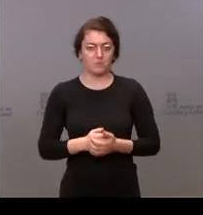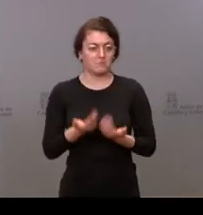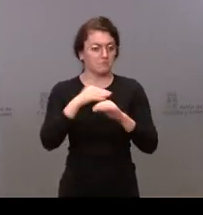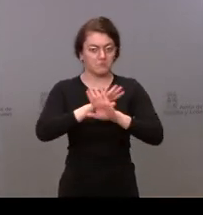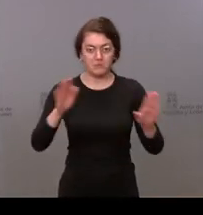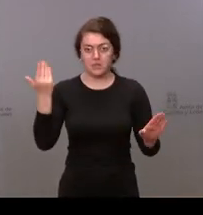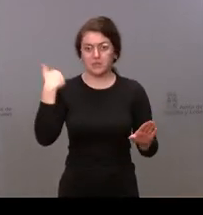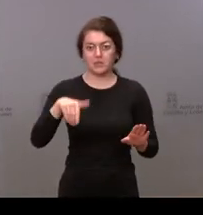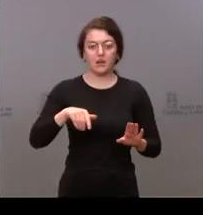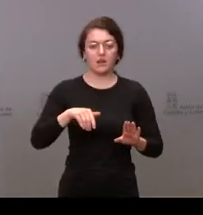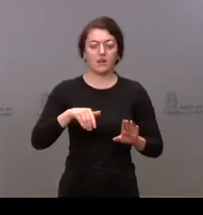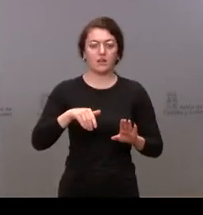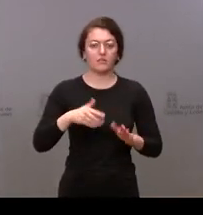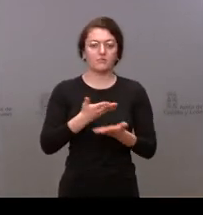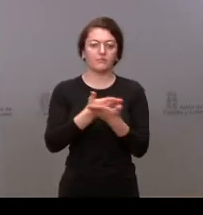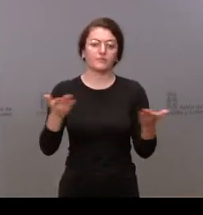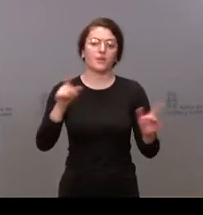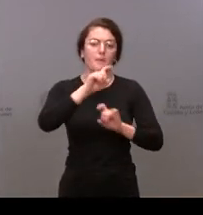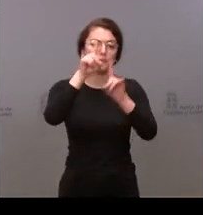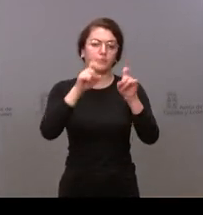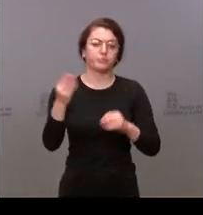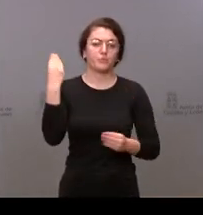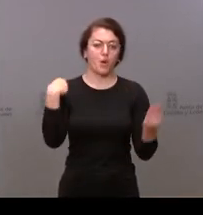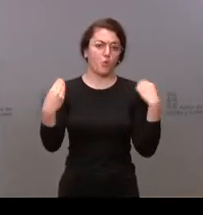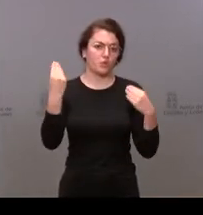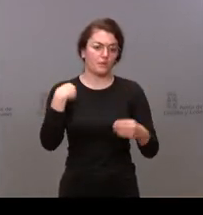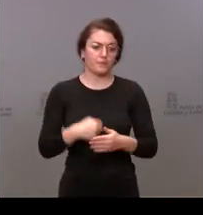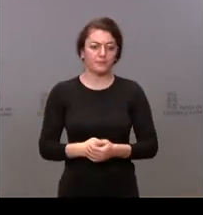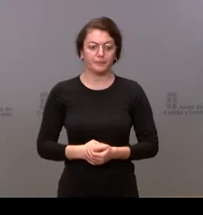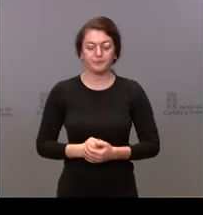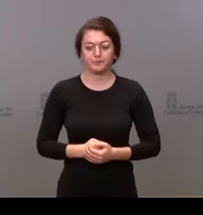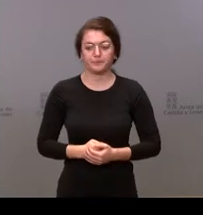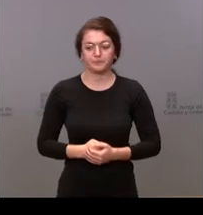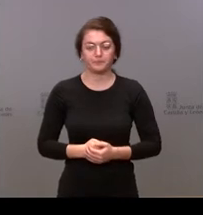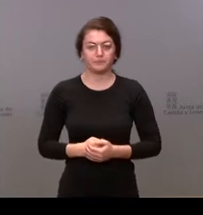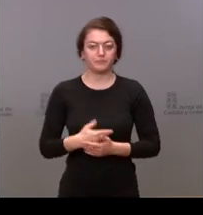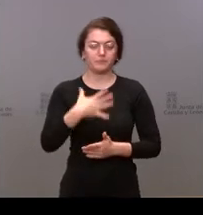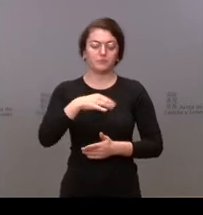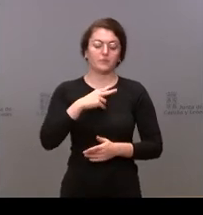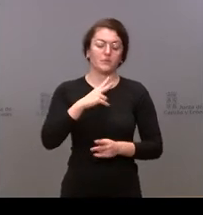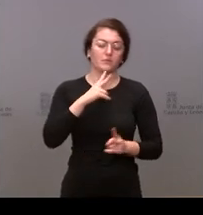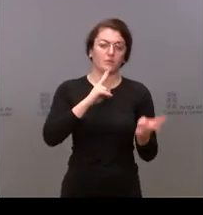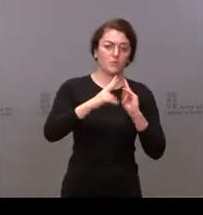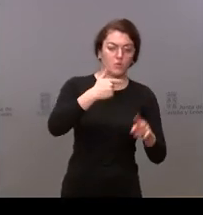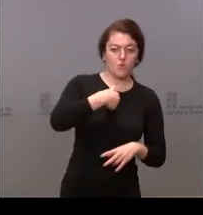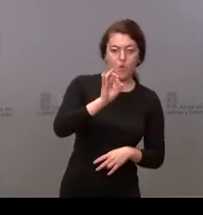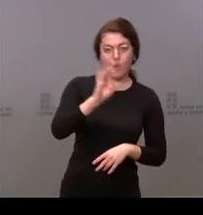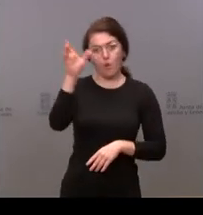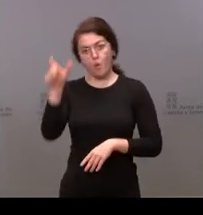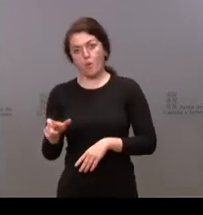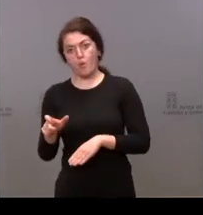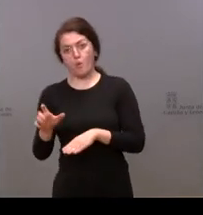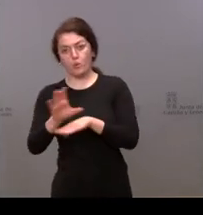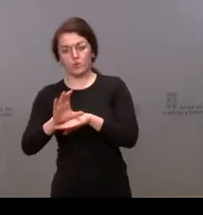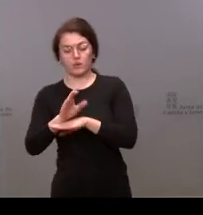estamos a la espera de sus preguntas, las que estén en la oportunidad de formular, que la consejera o yo mismo podremos, si nos alcanza, poder